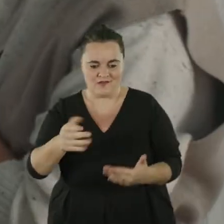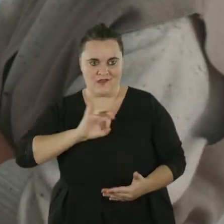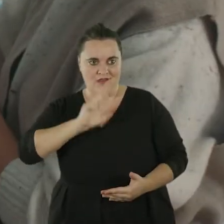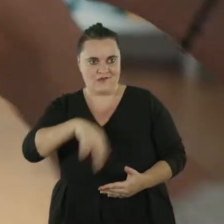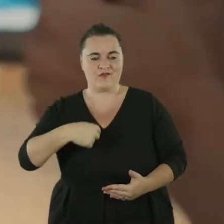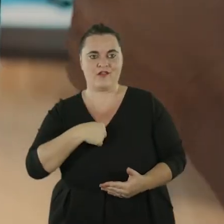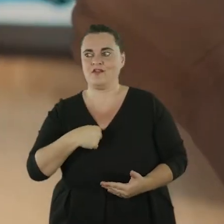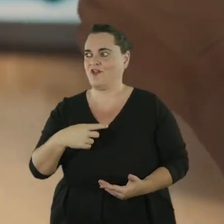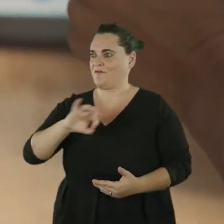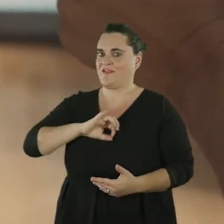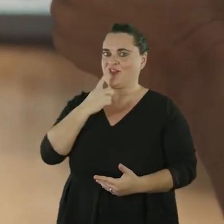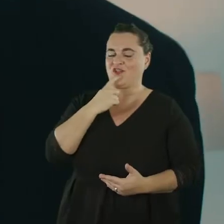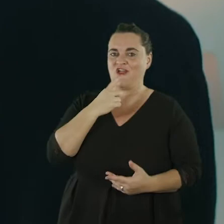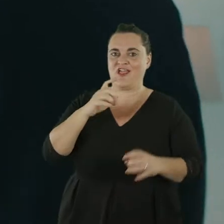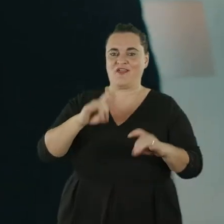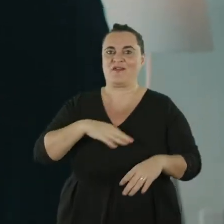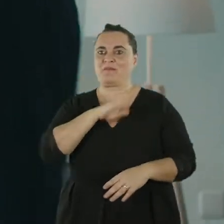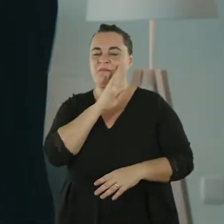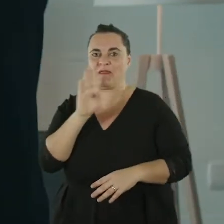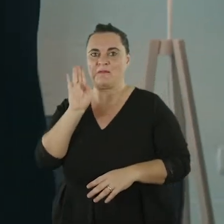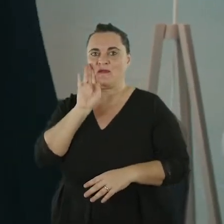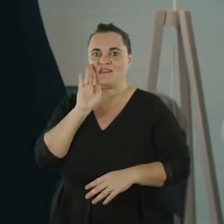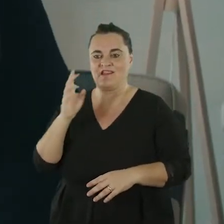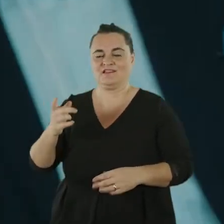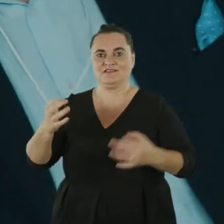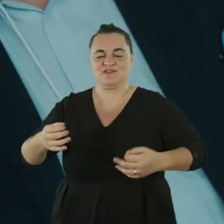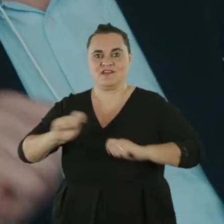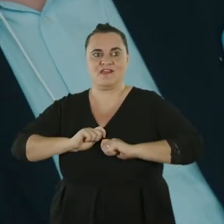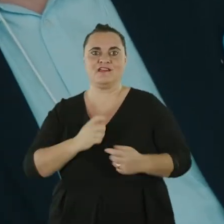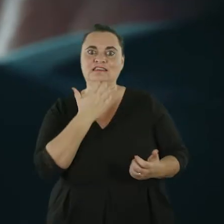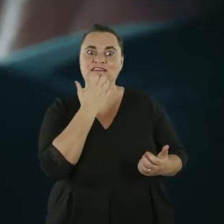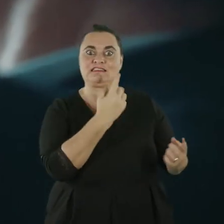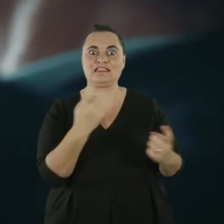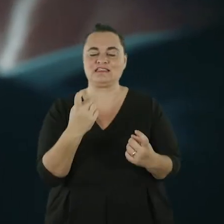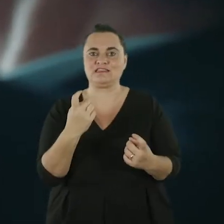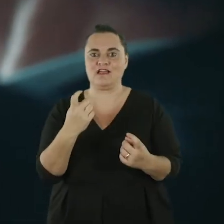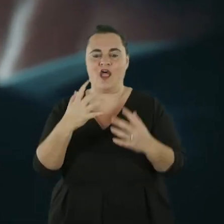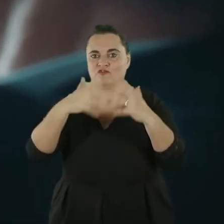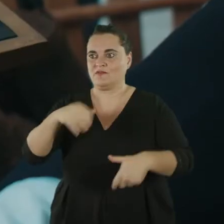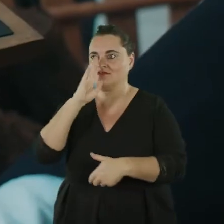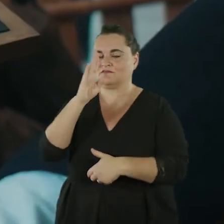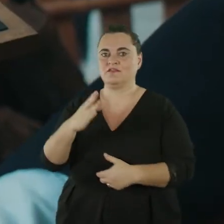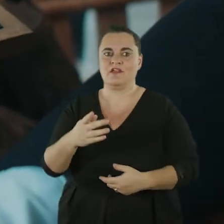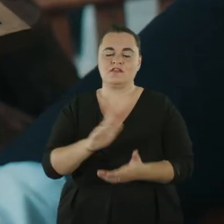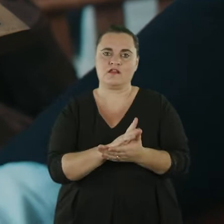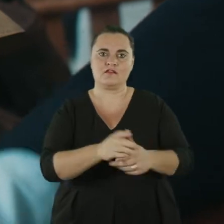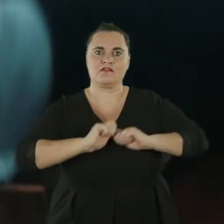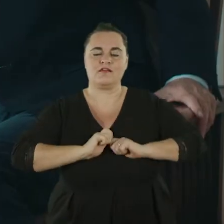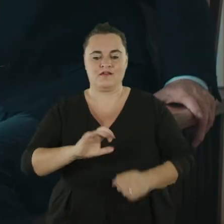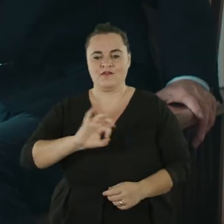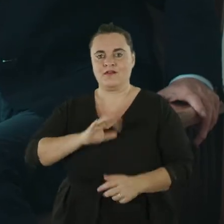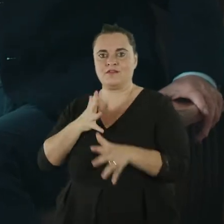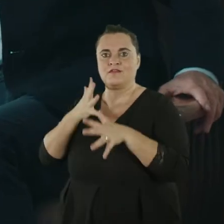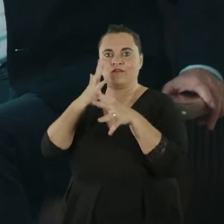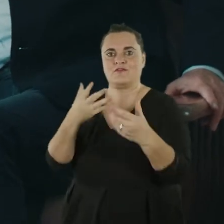soy Betión. Con tu medallita roja. Mi mamá también es Betión, ¿eh? Me da seguridad. Y cuando lo necesitas, te atienden de inmediato.